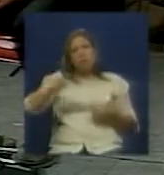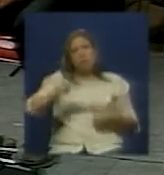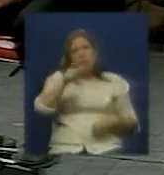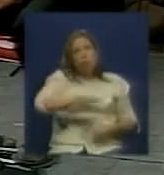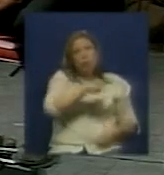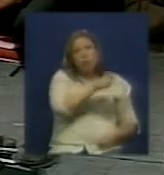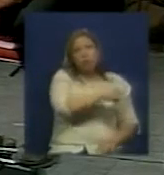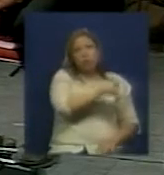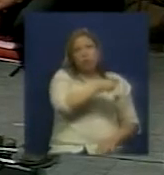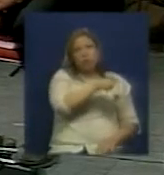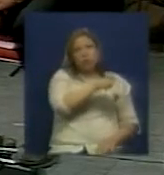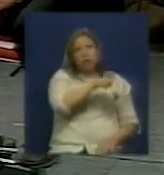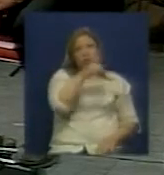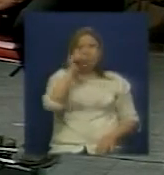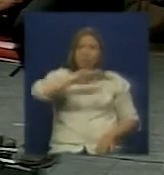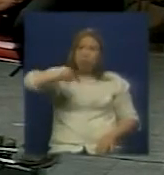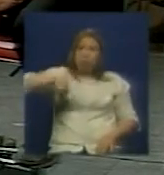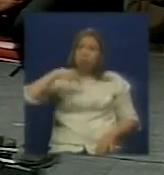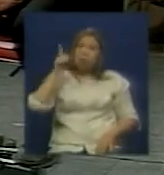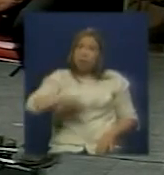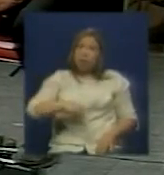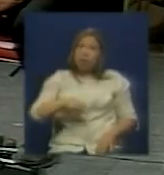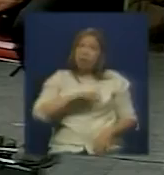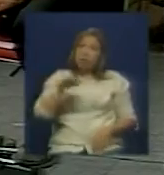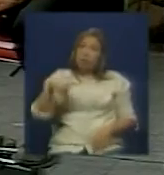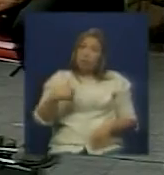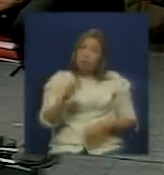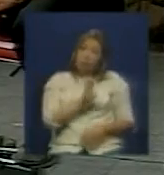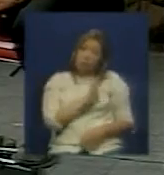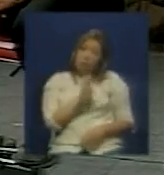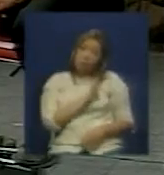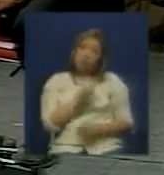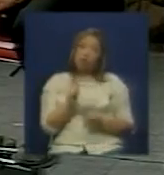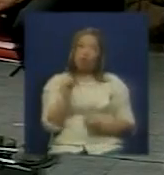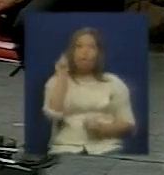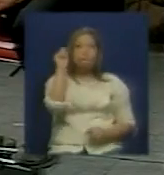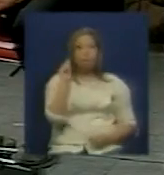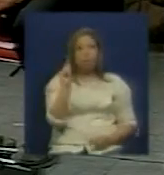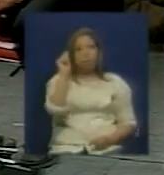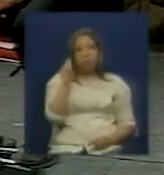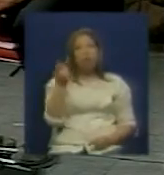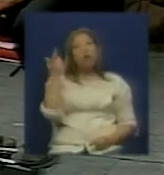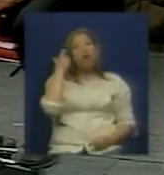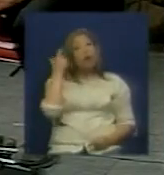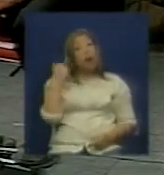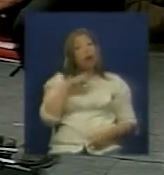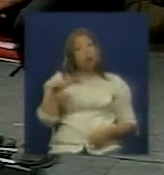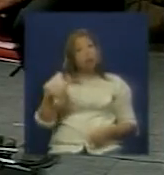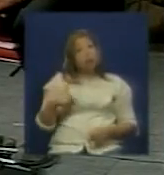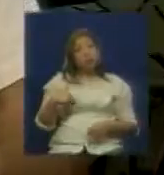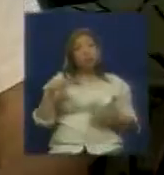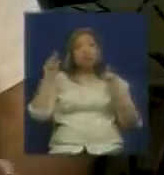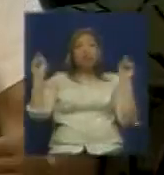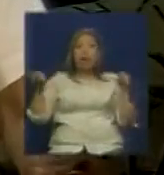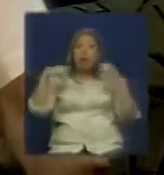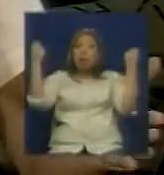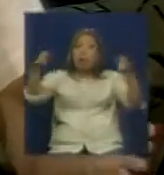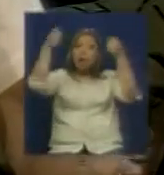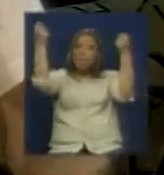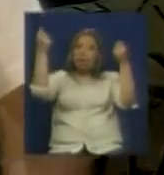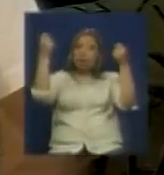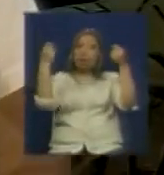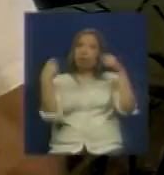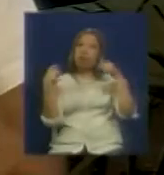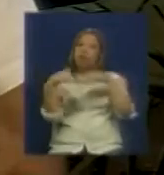como pueblo nosotros también tenemos nuestros propios candidatos eso no sucedió con las campañas internas